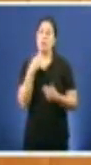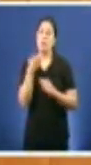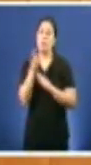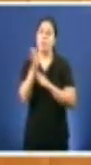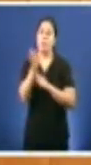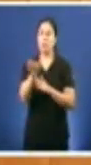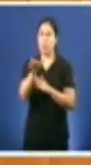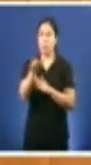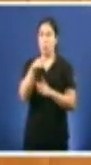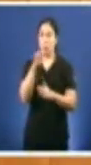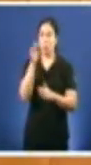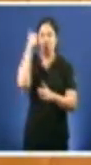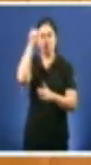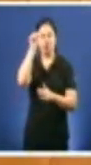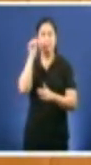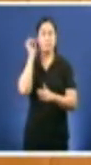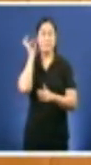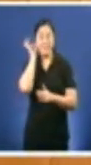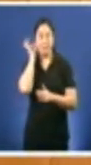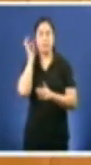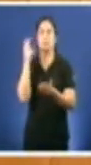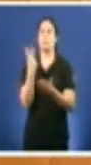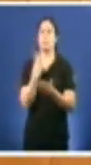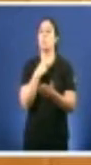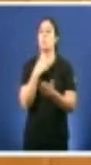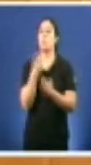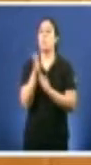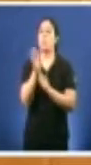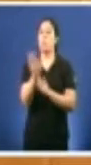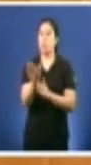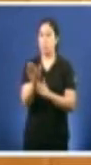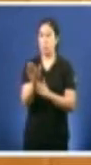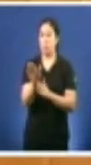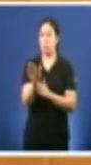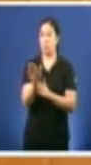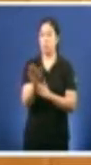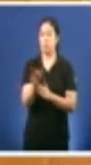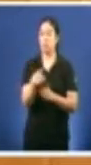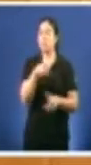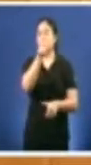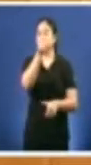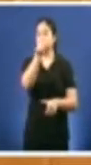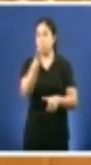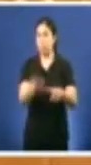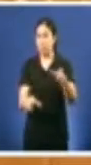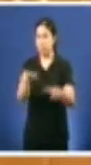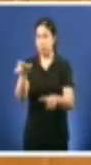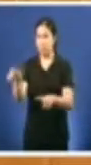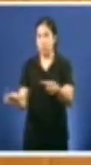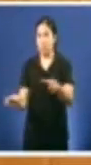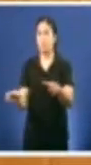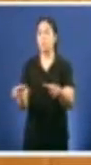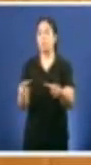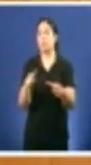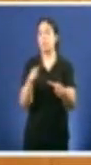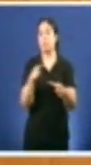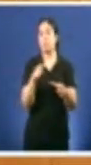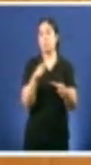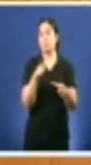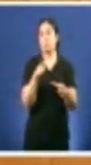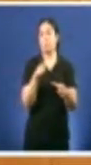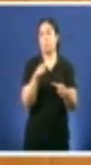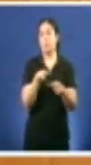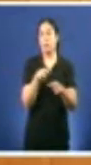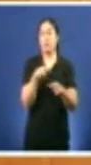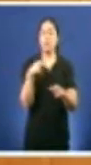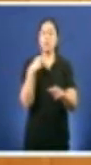precedeu os cidadans da área de Lugo conseguiron máis de 41.000 sinaturas, cando 15.000 valían